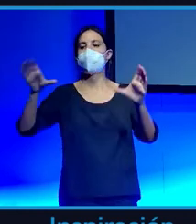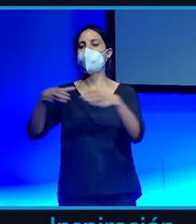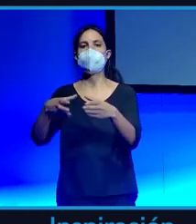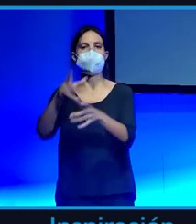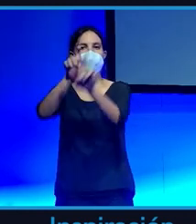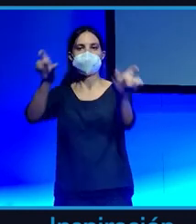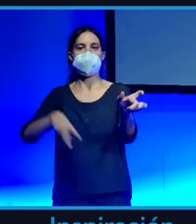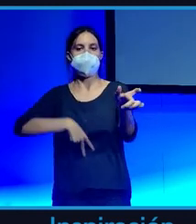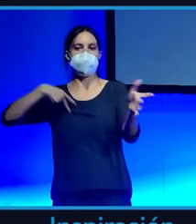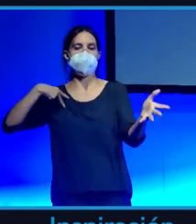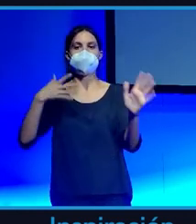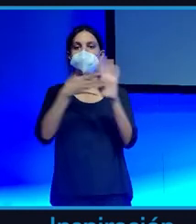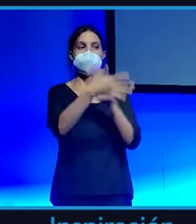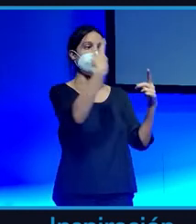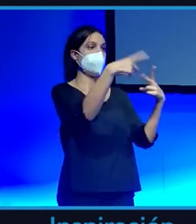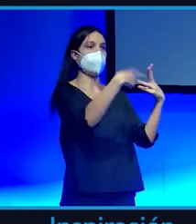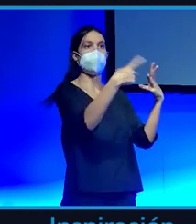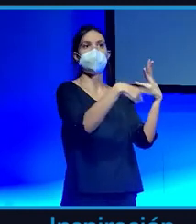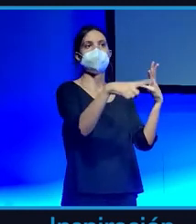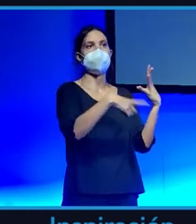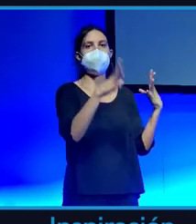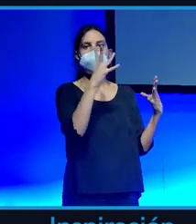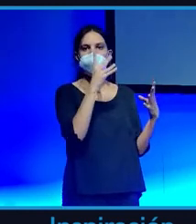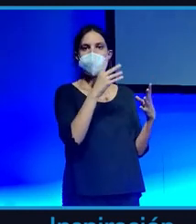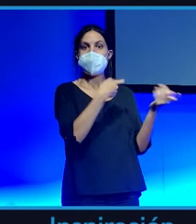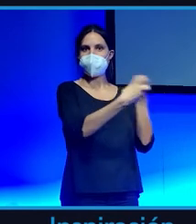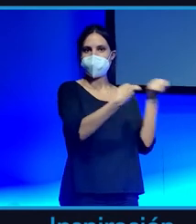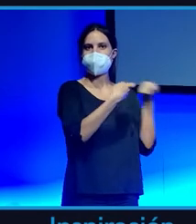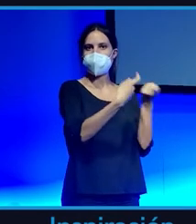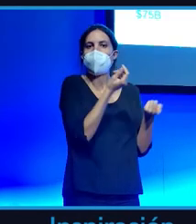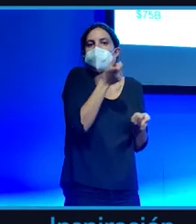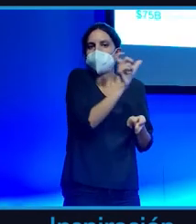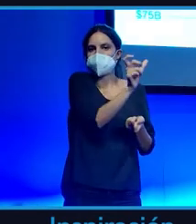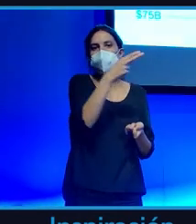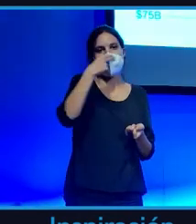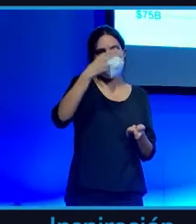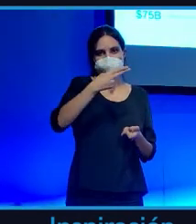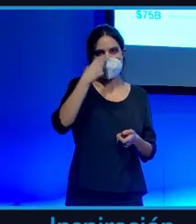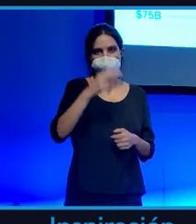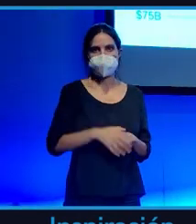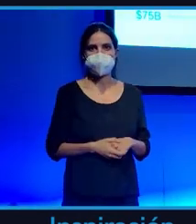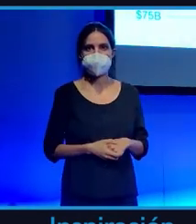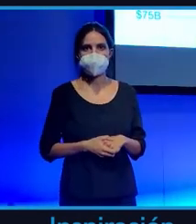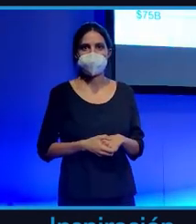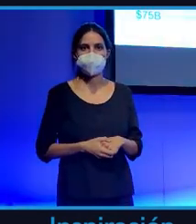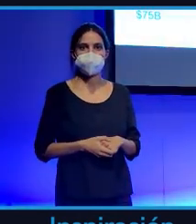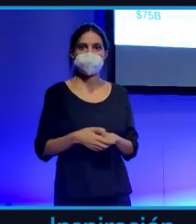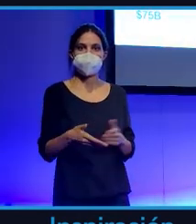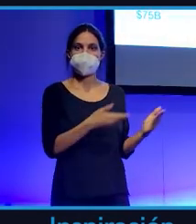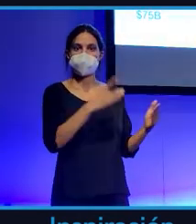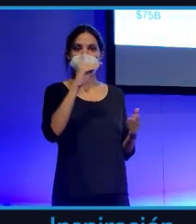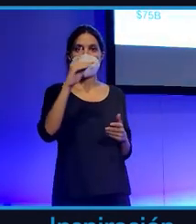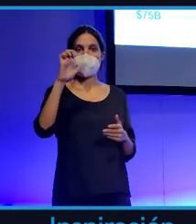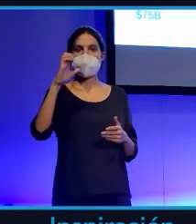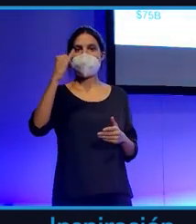productos que están consiguiendo cuotas de mercado interesantes. Estamos hablando de que en DeFi, en distintos